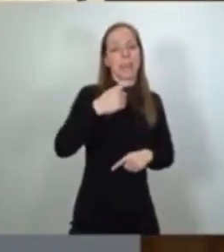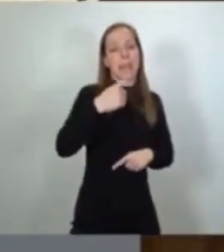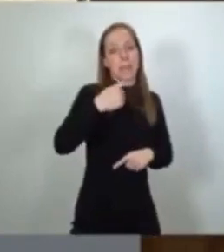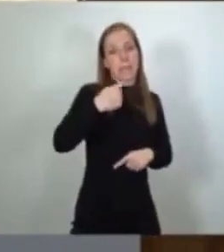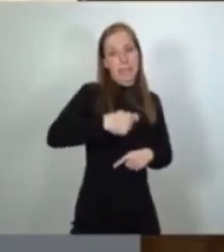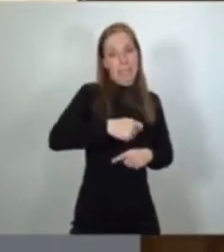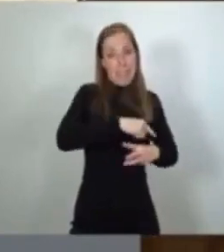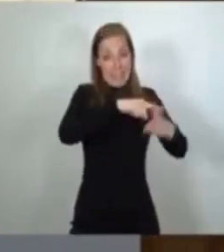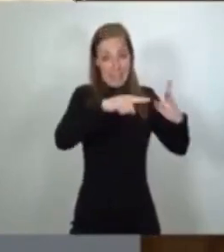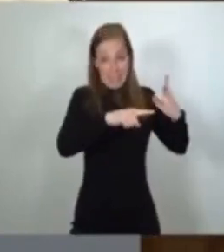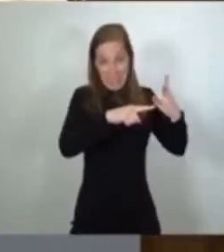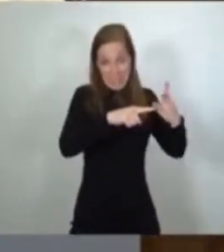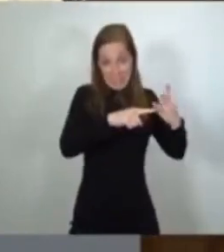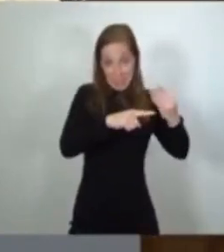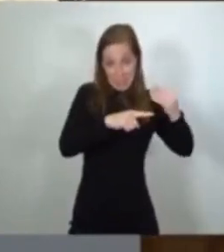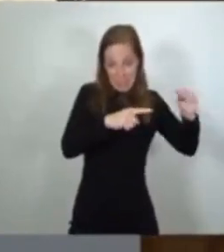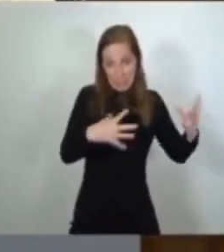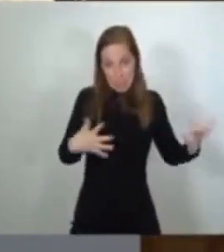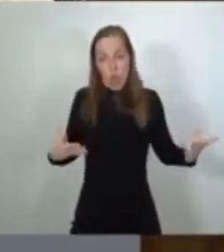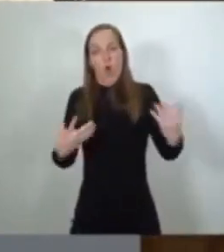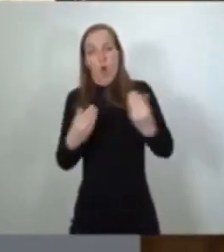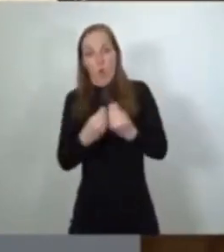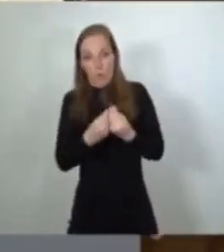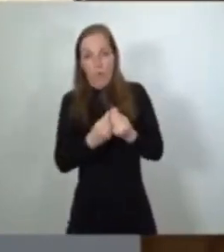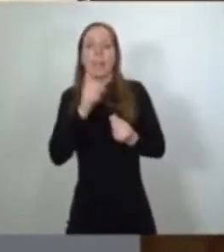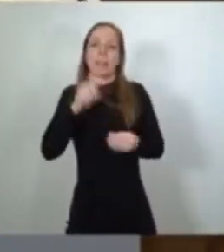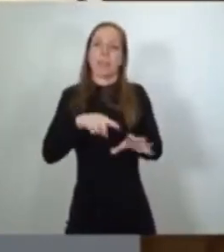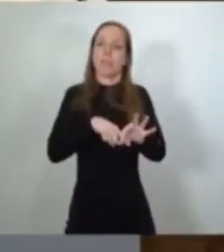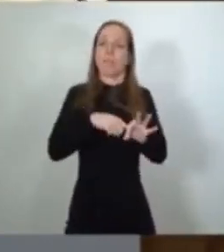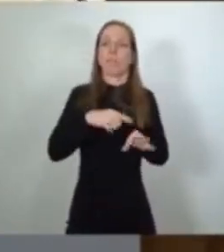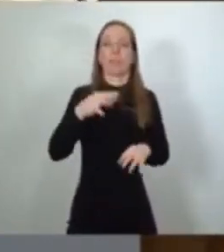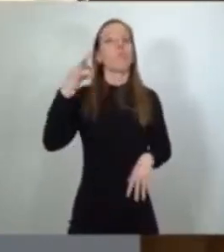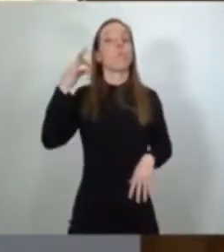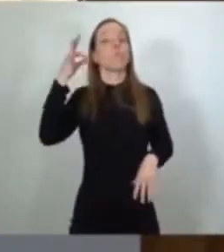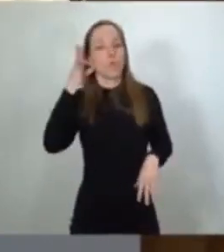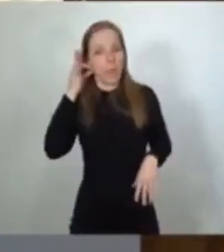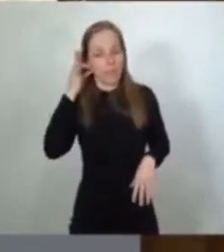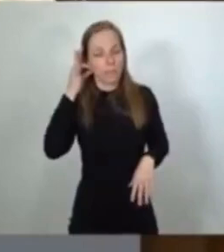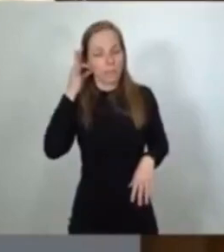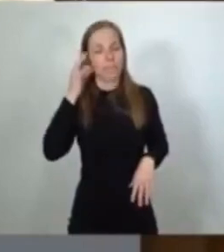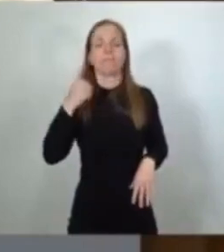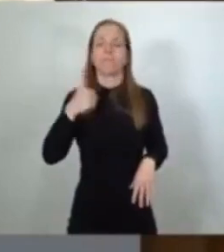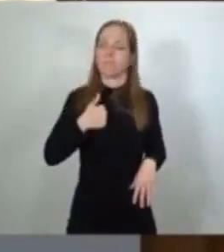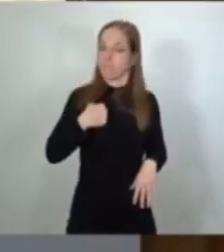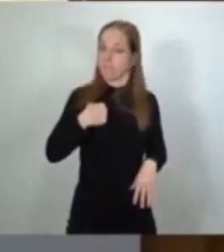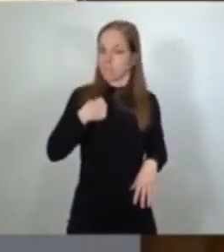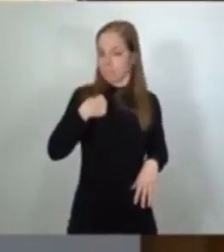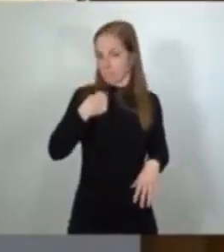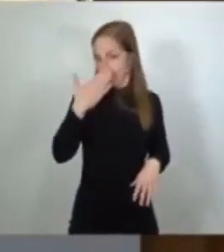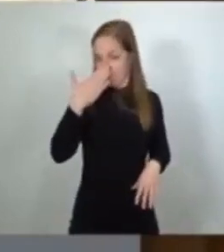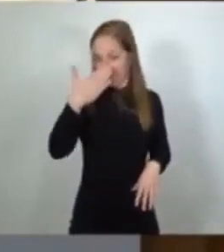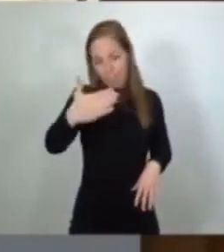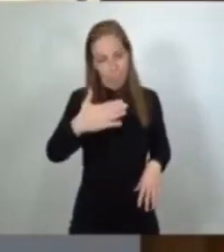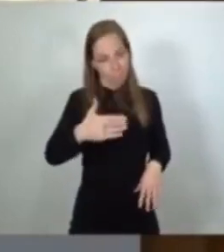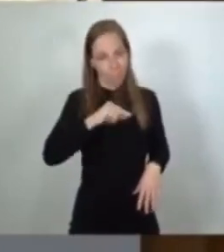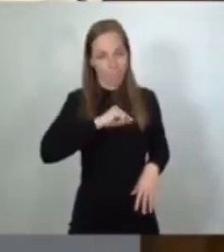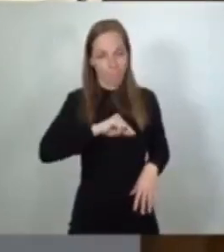Gobierno de España, también ocupadas por mujeres. Es un orgullo, se lo confieso,